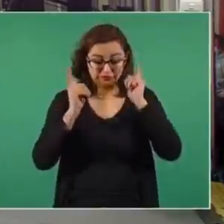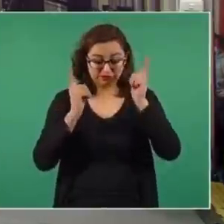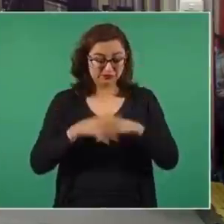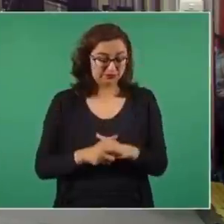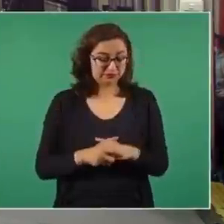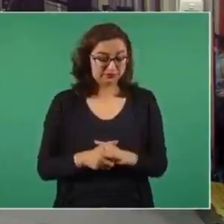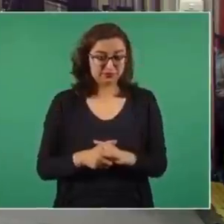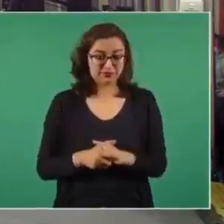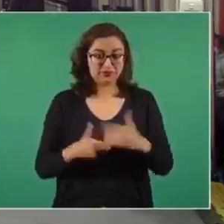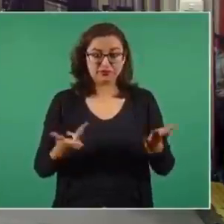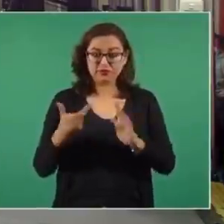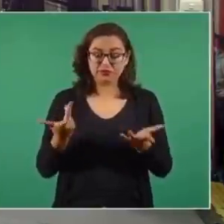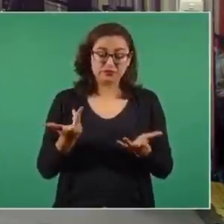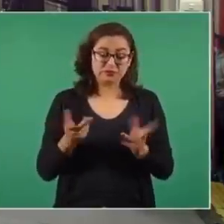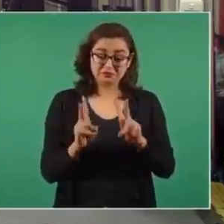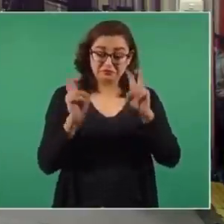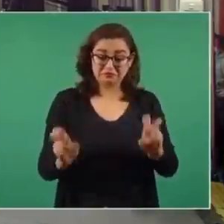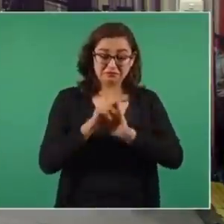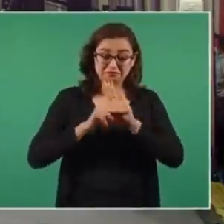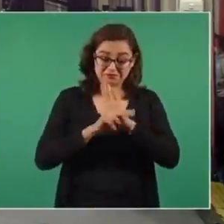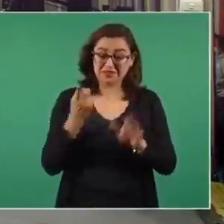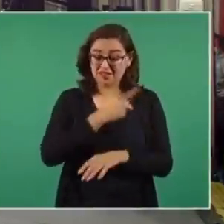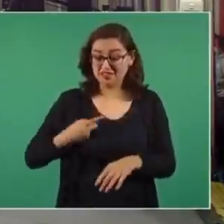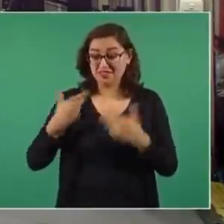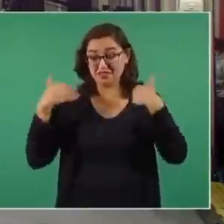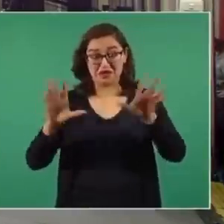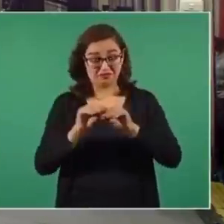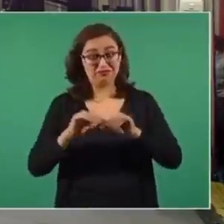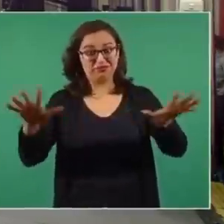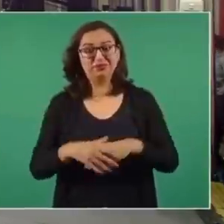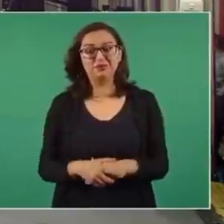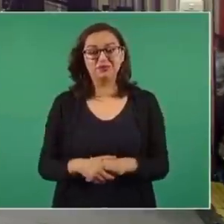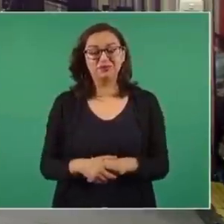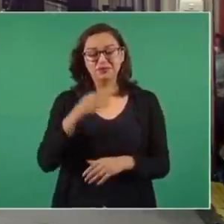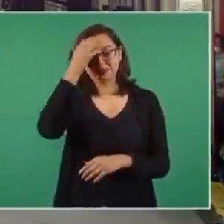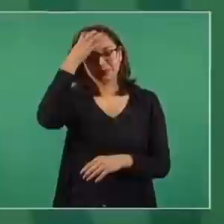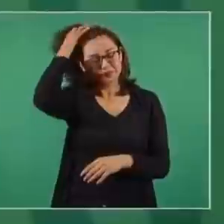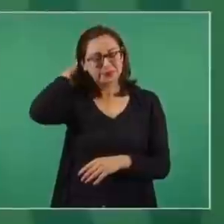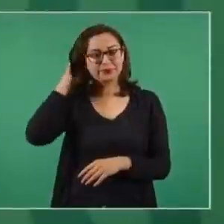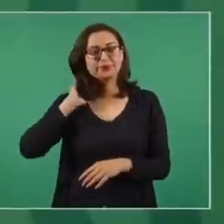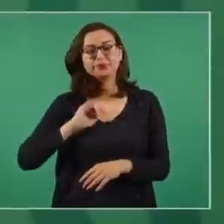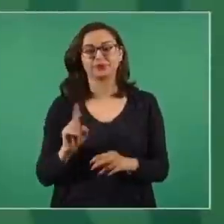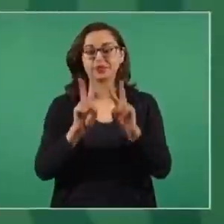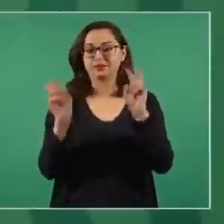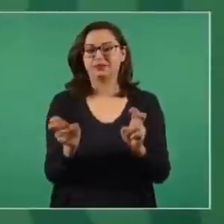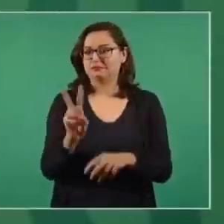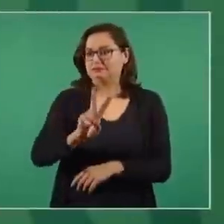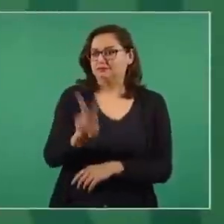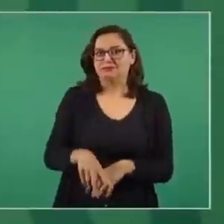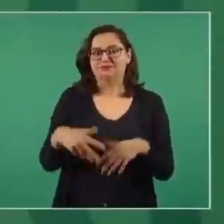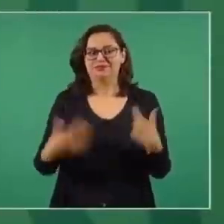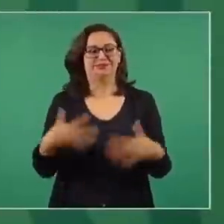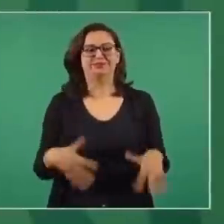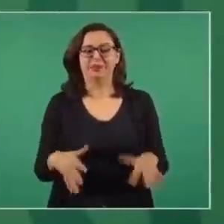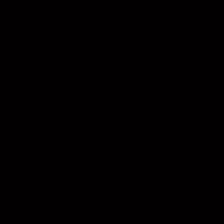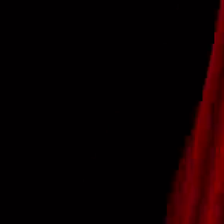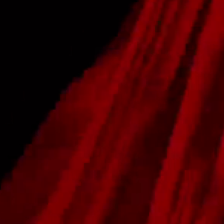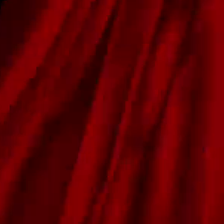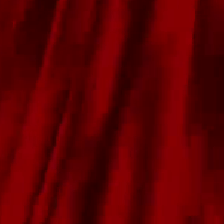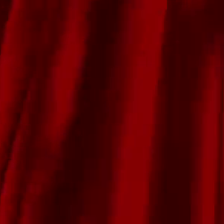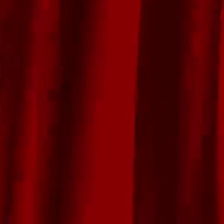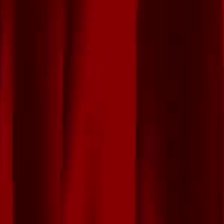Netflix no se interesa por esos temas, pero realmente son guiones únicos para series.